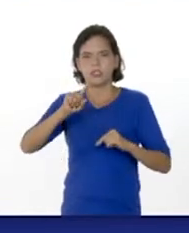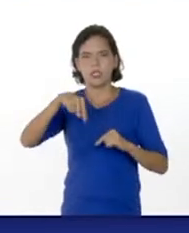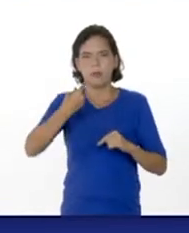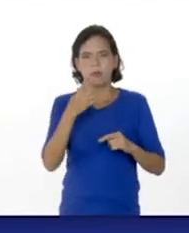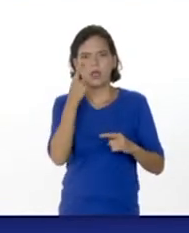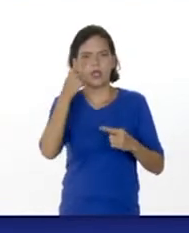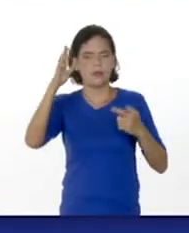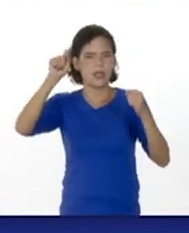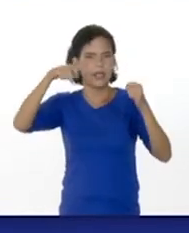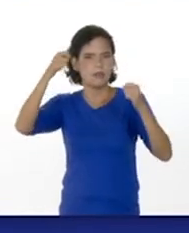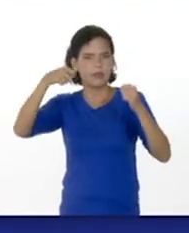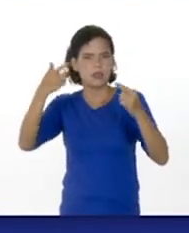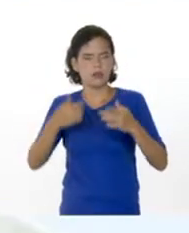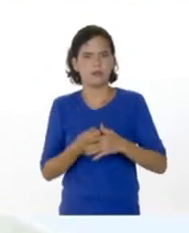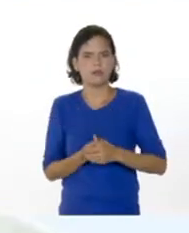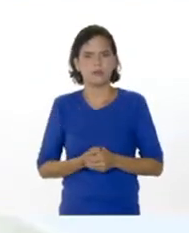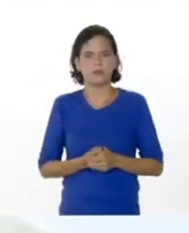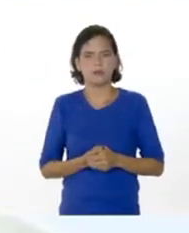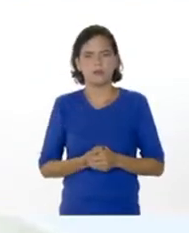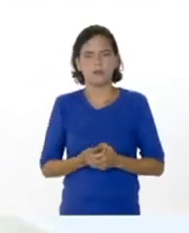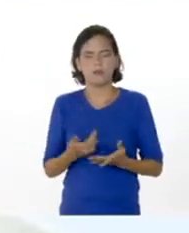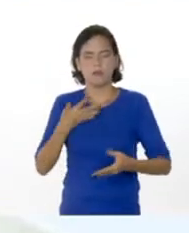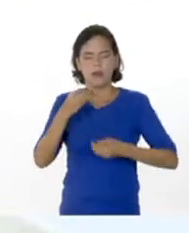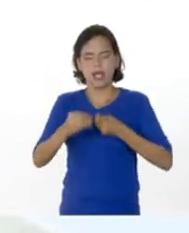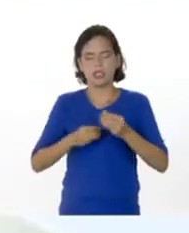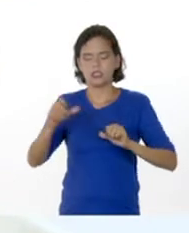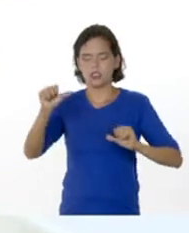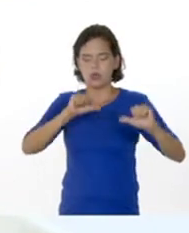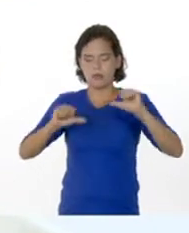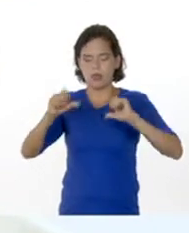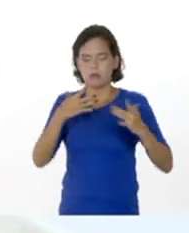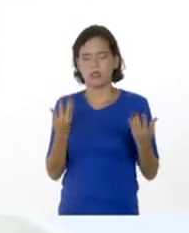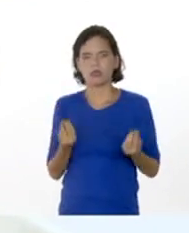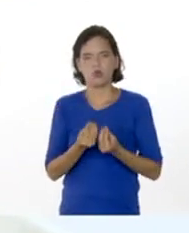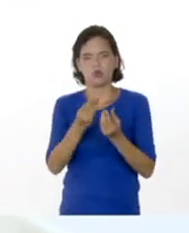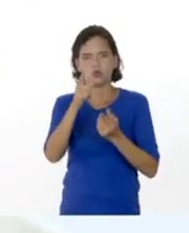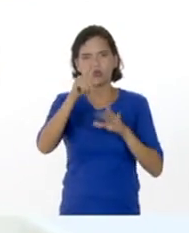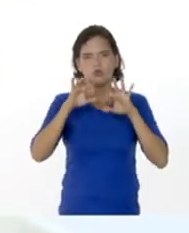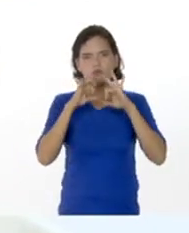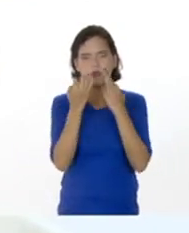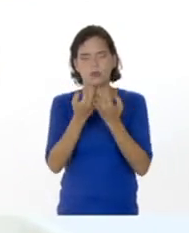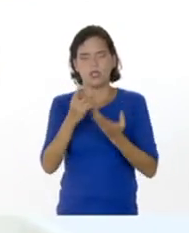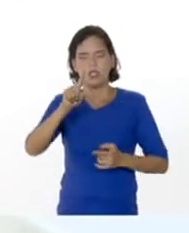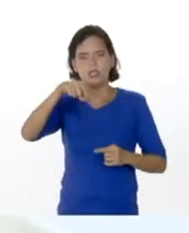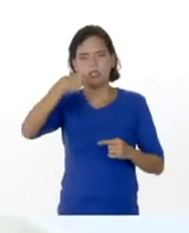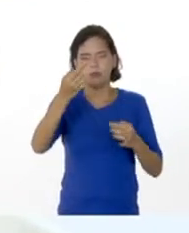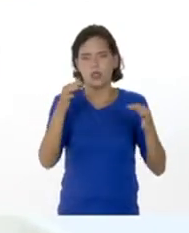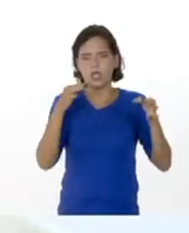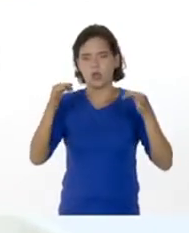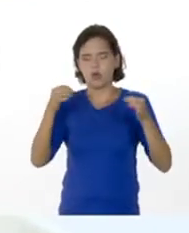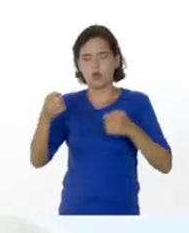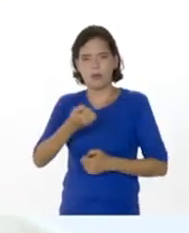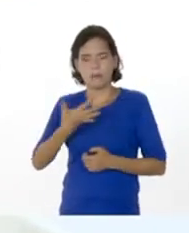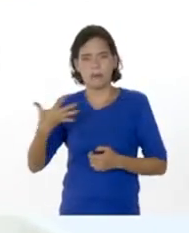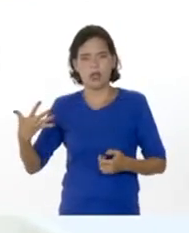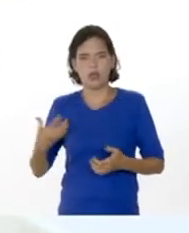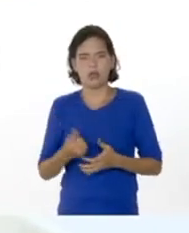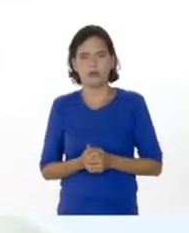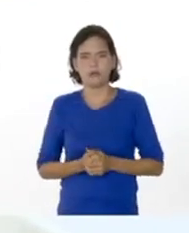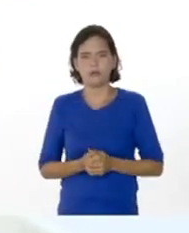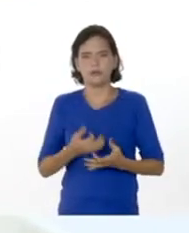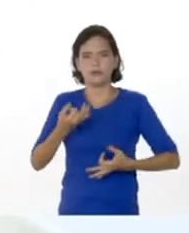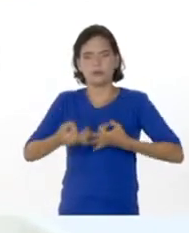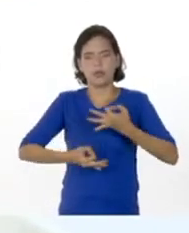Luego de ver el video y abrir ese link, van a realizar un experimento junto con tu familia y luego en blanco